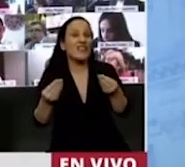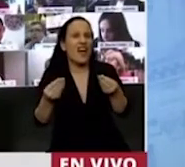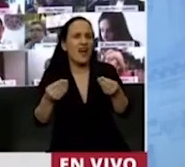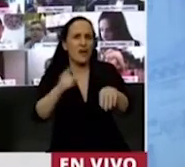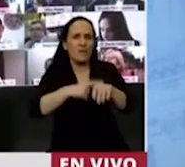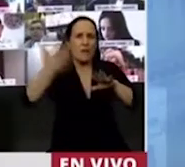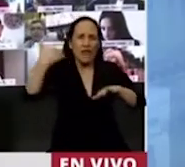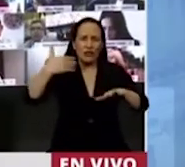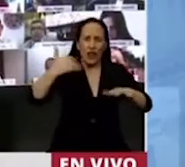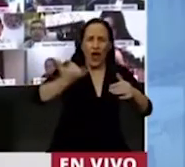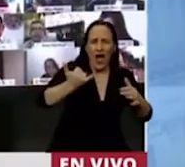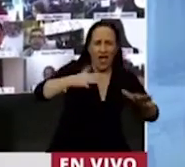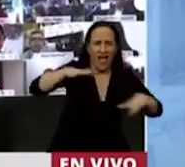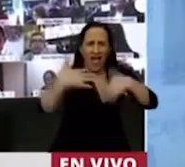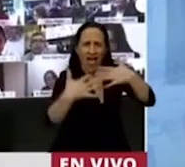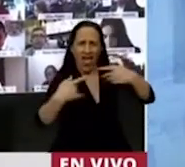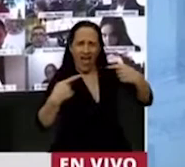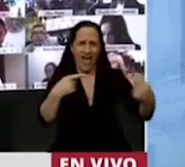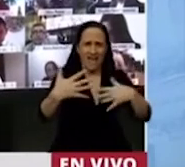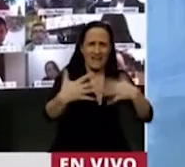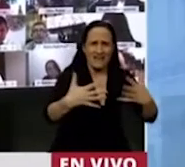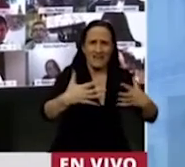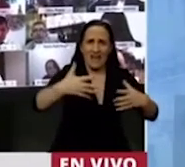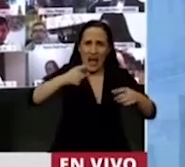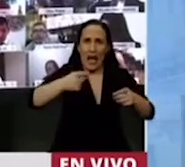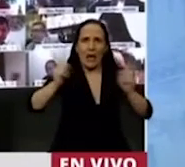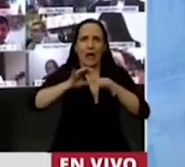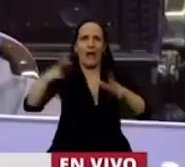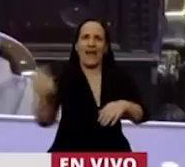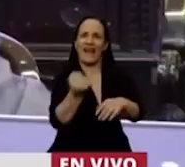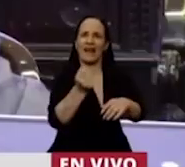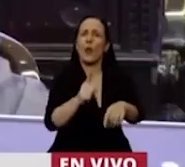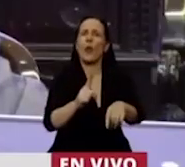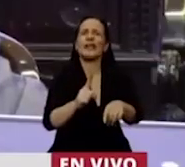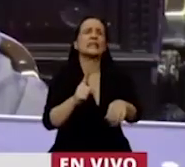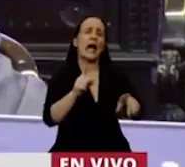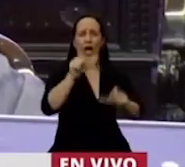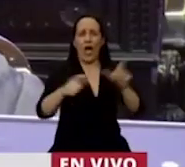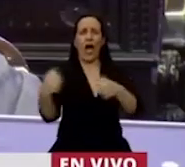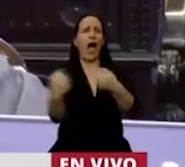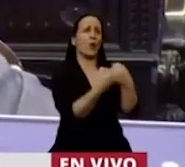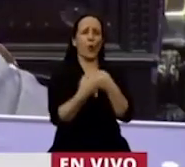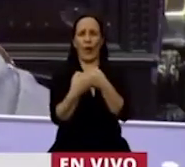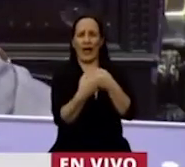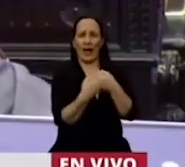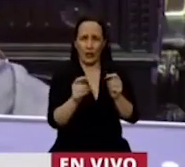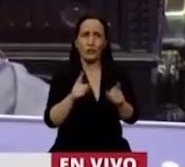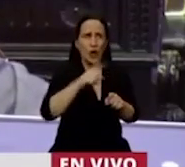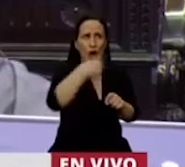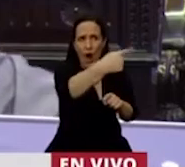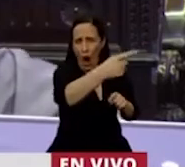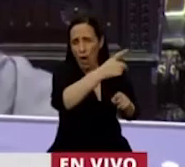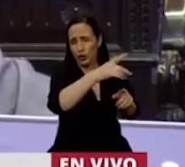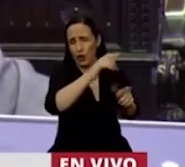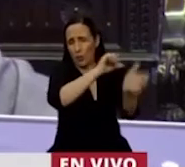ruptura, no fue una democracia recuperada por acuerdo, no porque otros pueblos no lo hayan podido